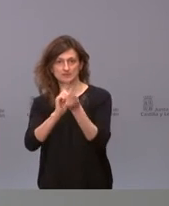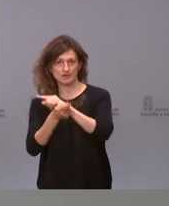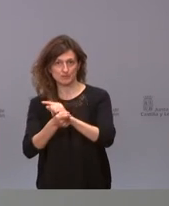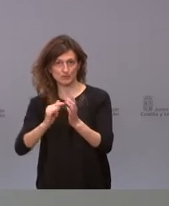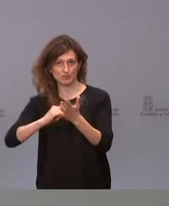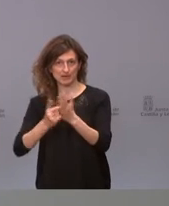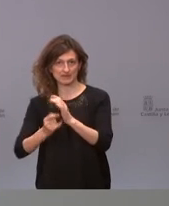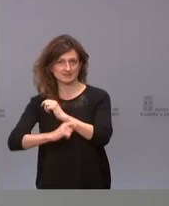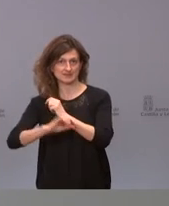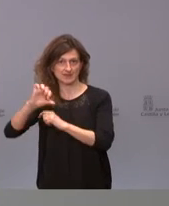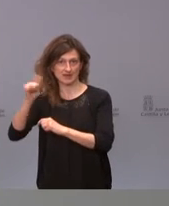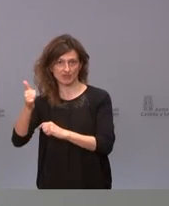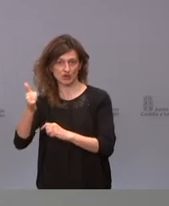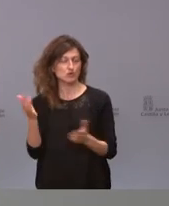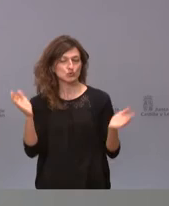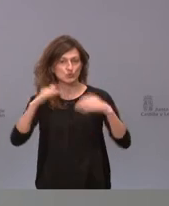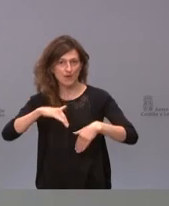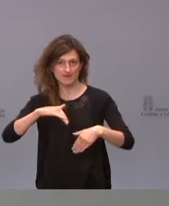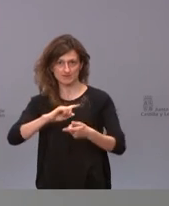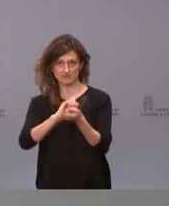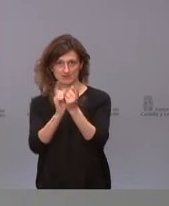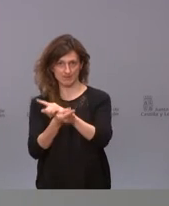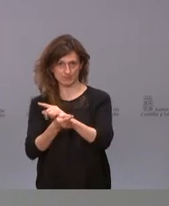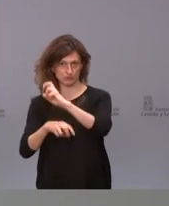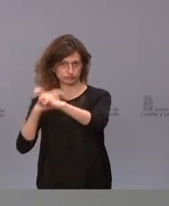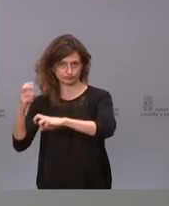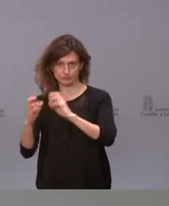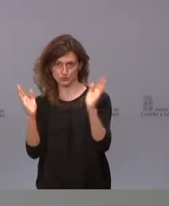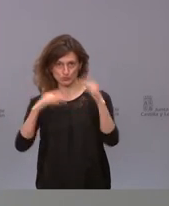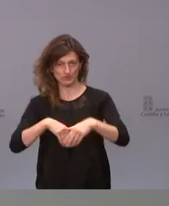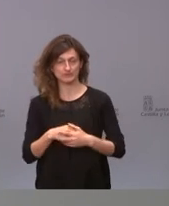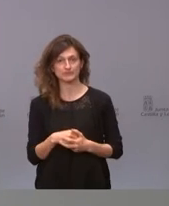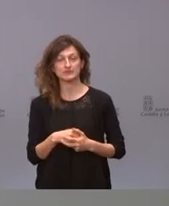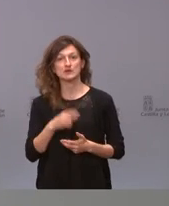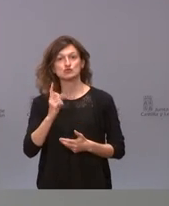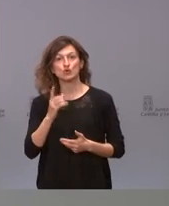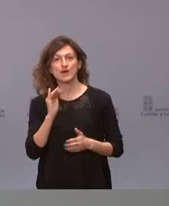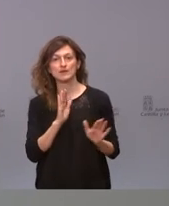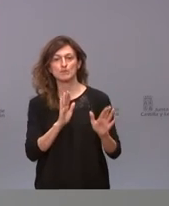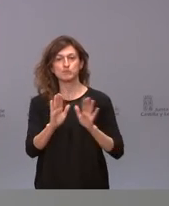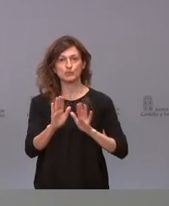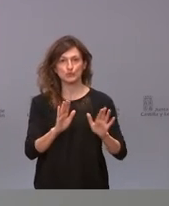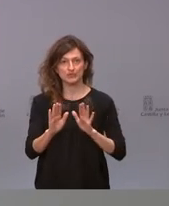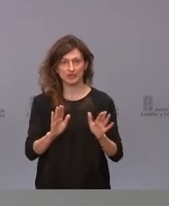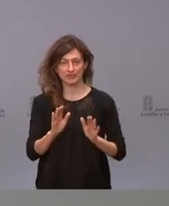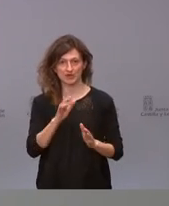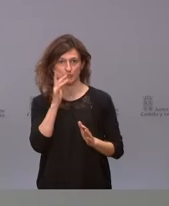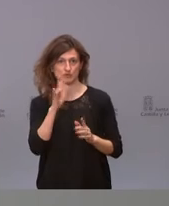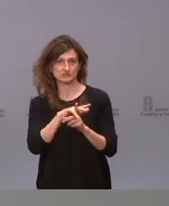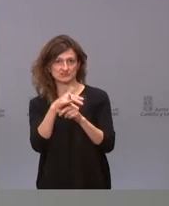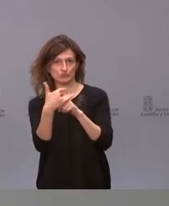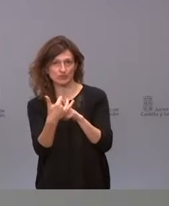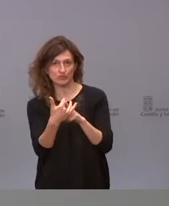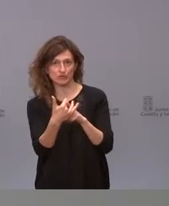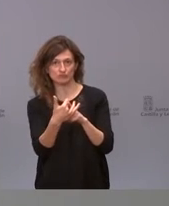la estrategia nacional no hay un cambio del plan de la estrategia nacional solo hay una prudencia frente a un evento que todavía